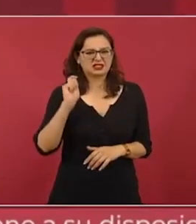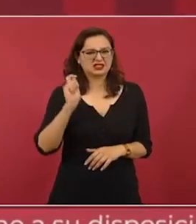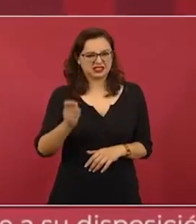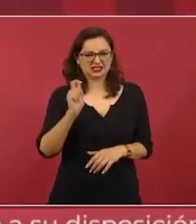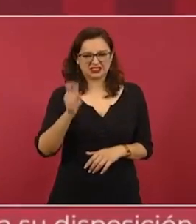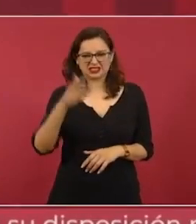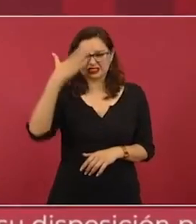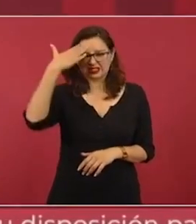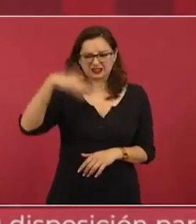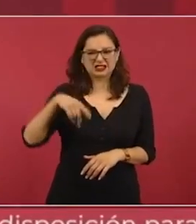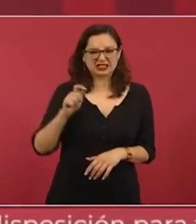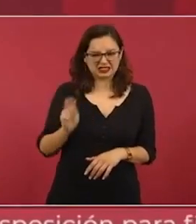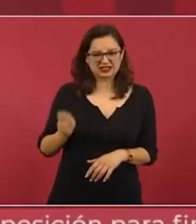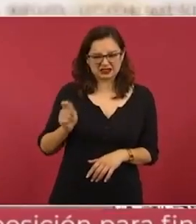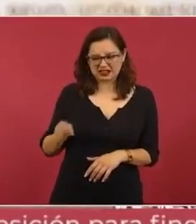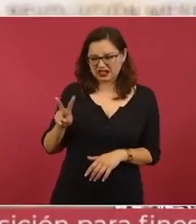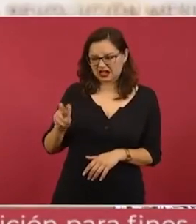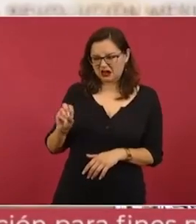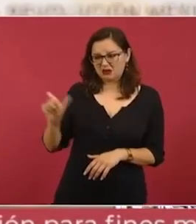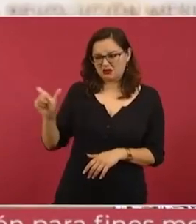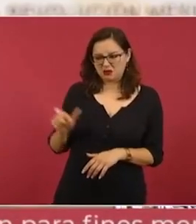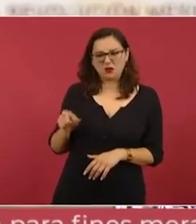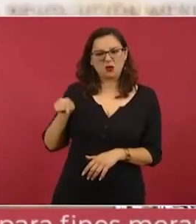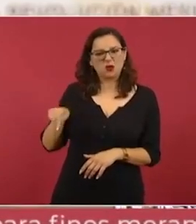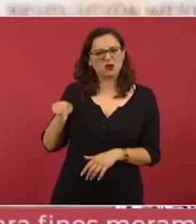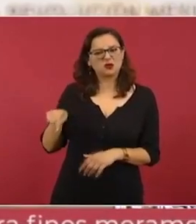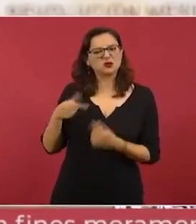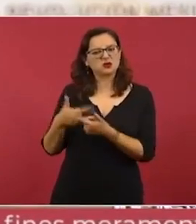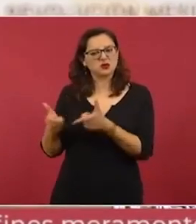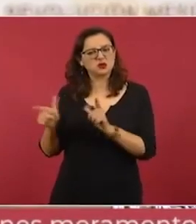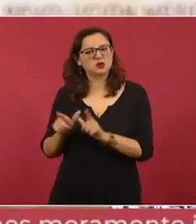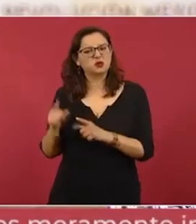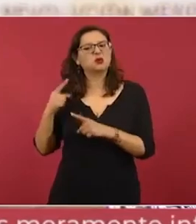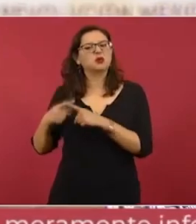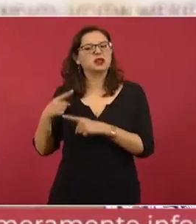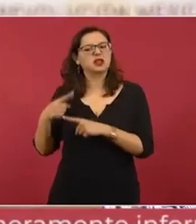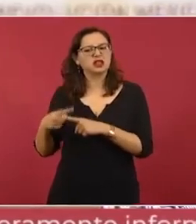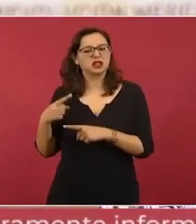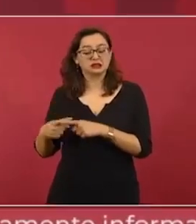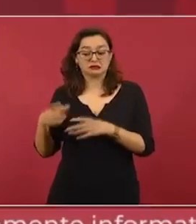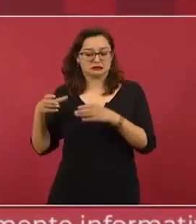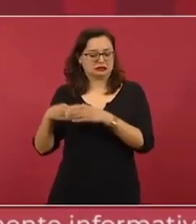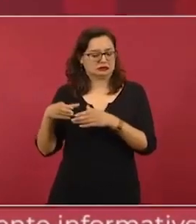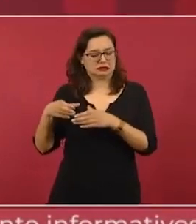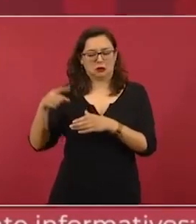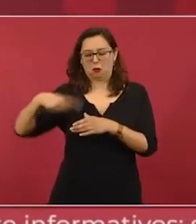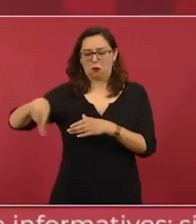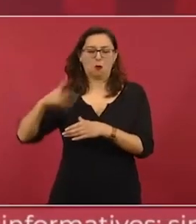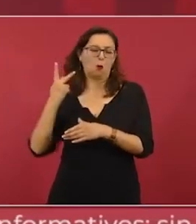mucho sobre Vox. Vox es la extrema derecha,